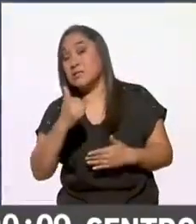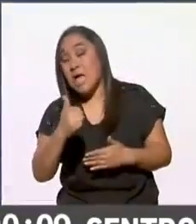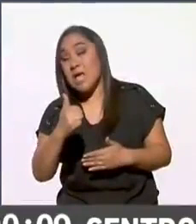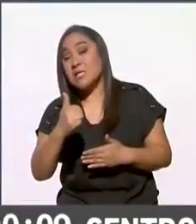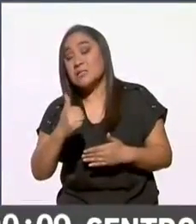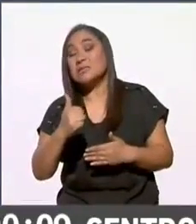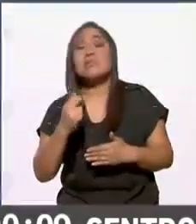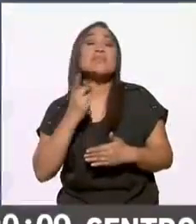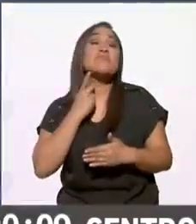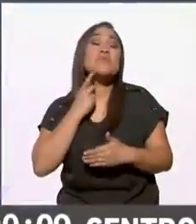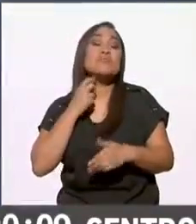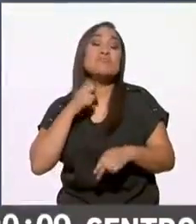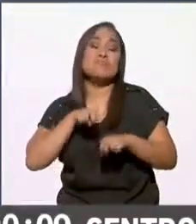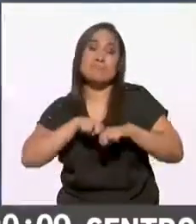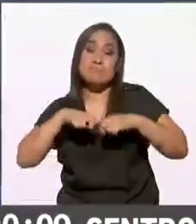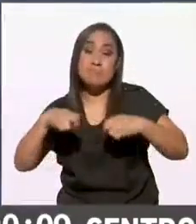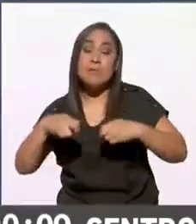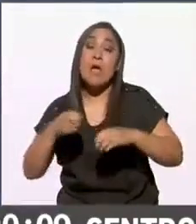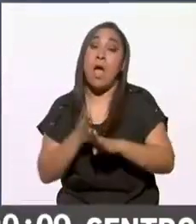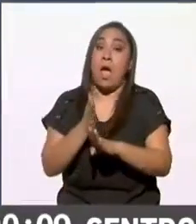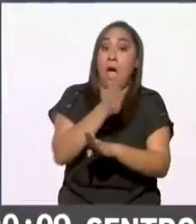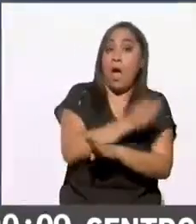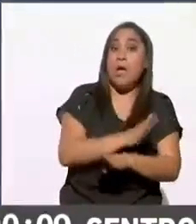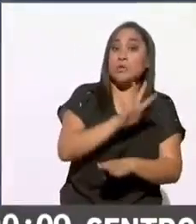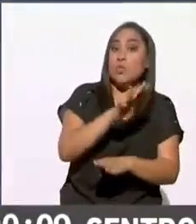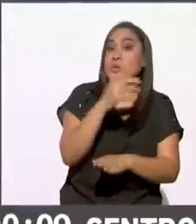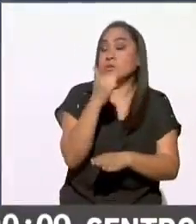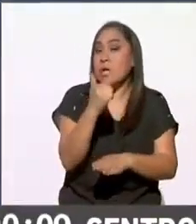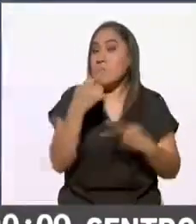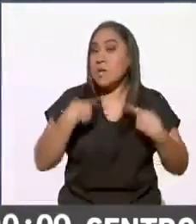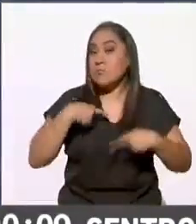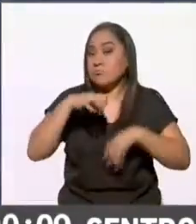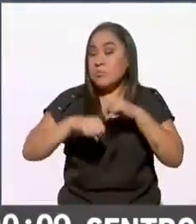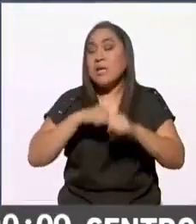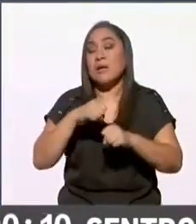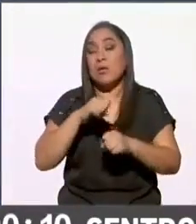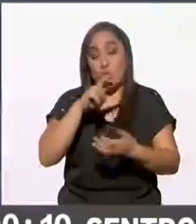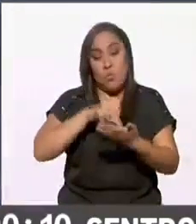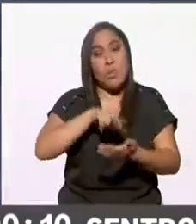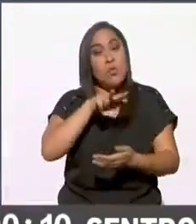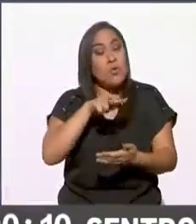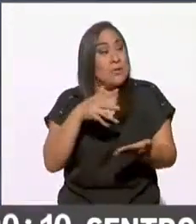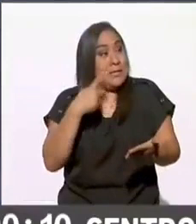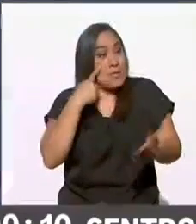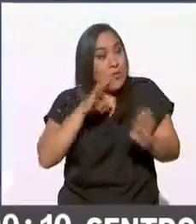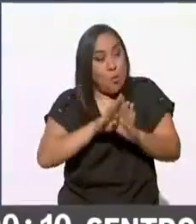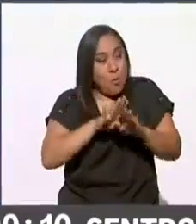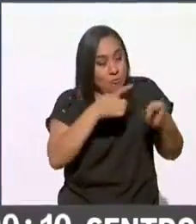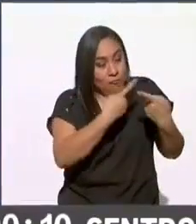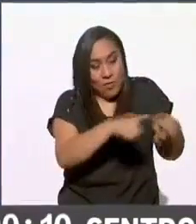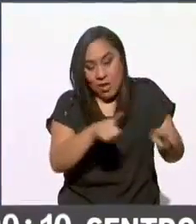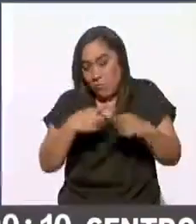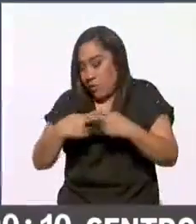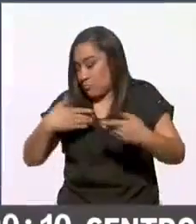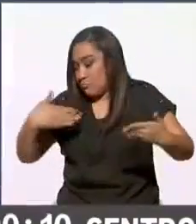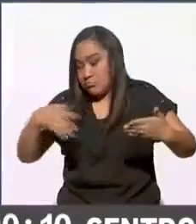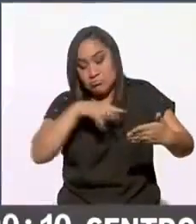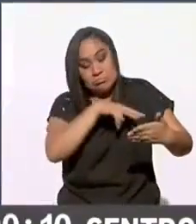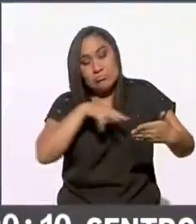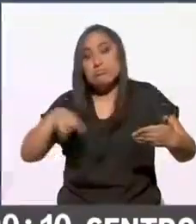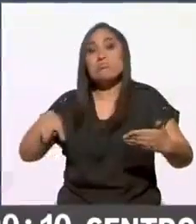curules cuando obtuvo 56 en las elecciones del 2018 entonces pues son gráficos bastante bastante